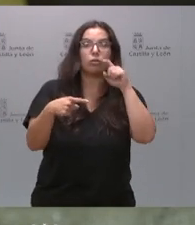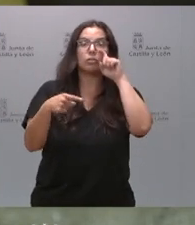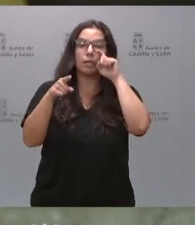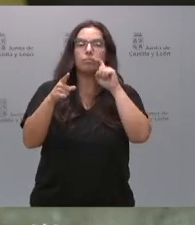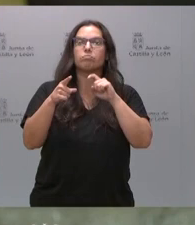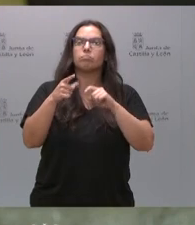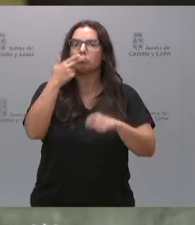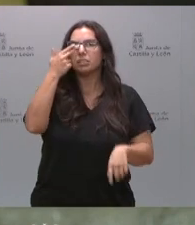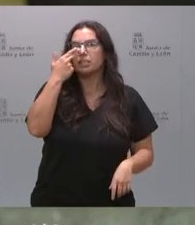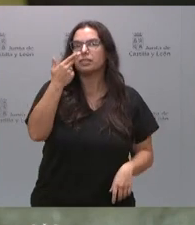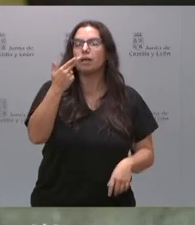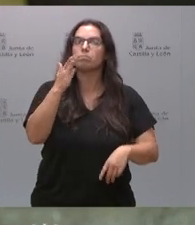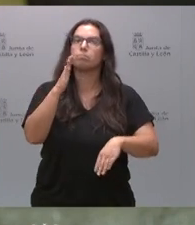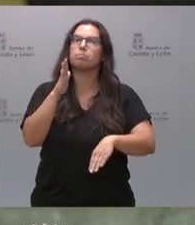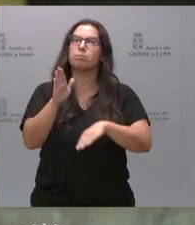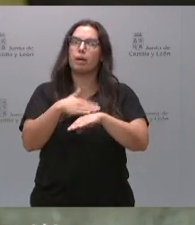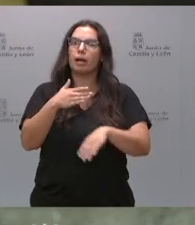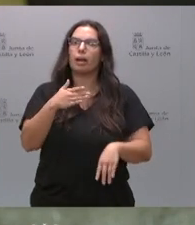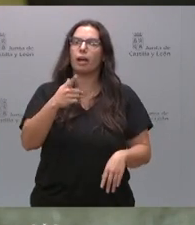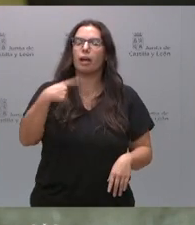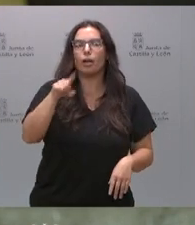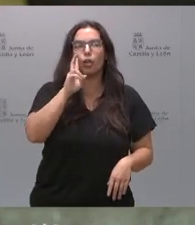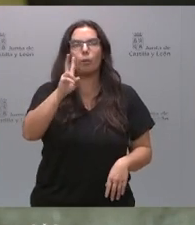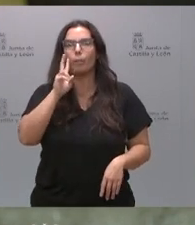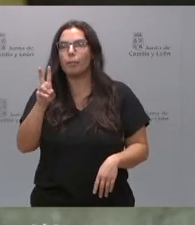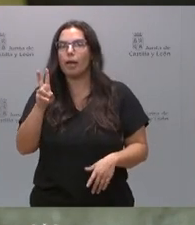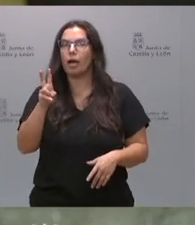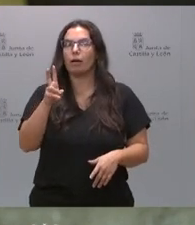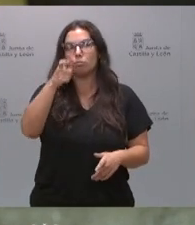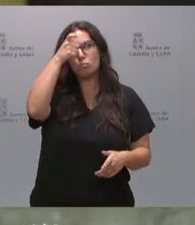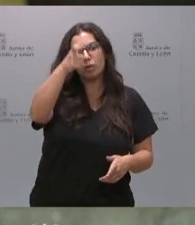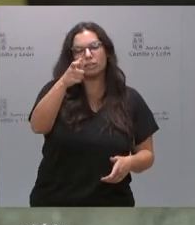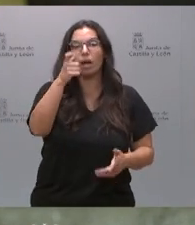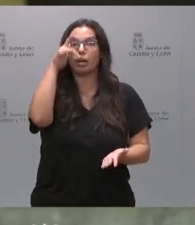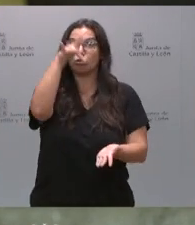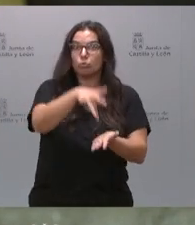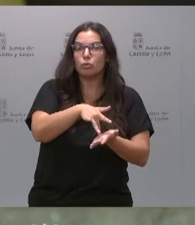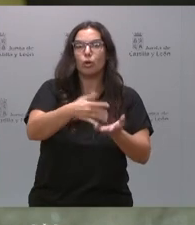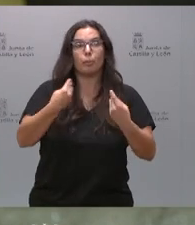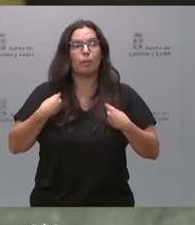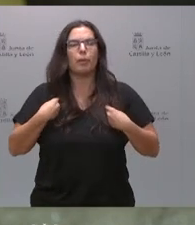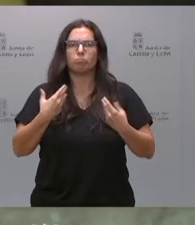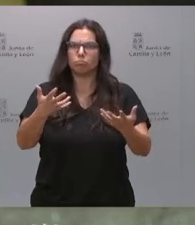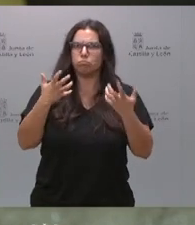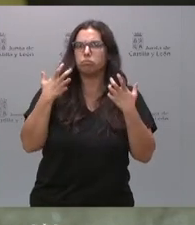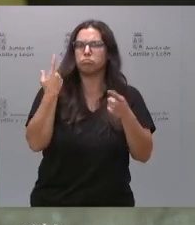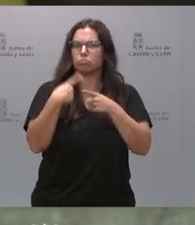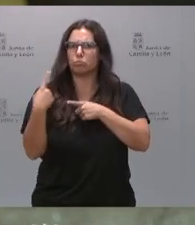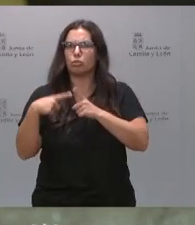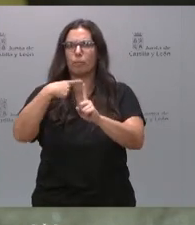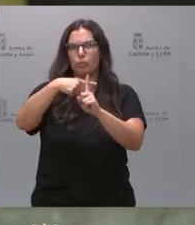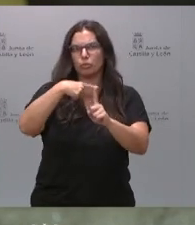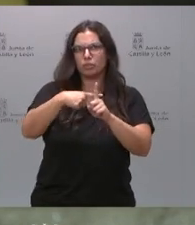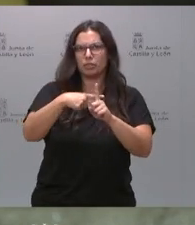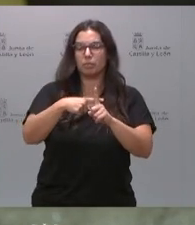medida interesante para que puedan apreciar las ventajas de vivir en un pueblo, especialmente para las personas de Castilla y